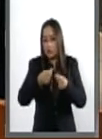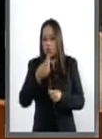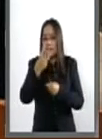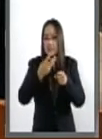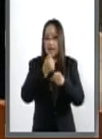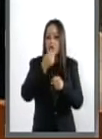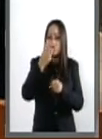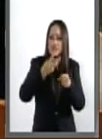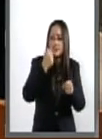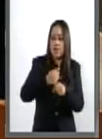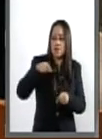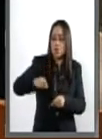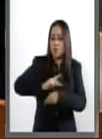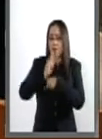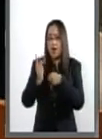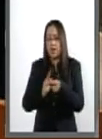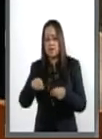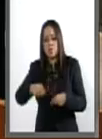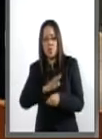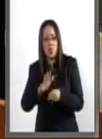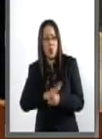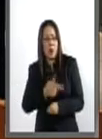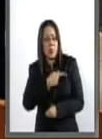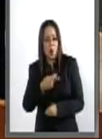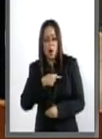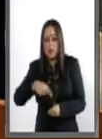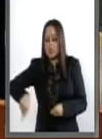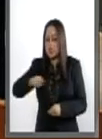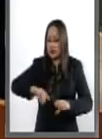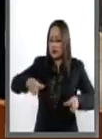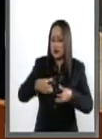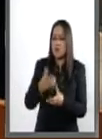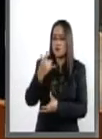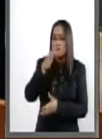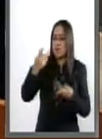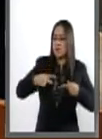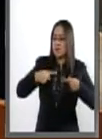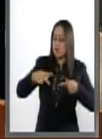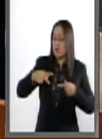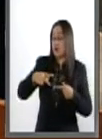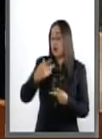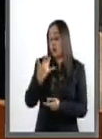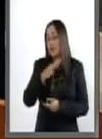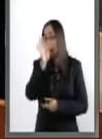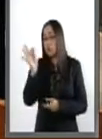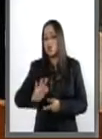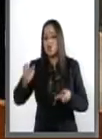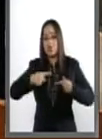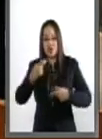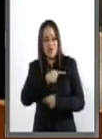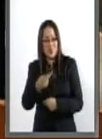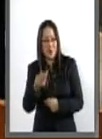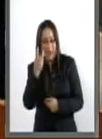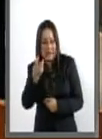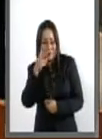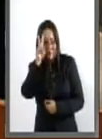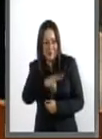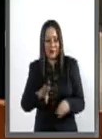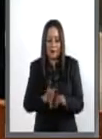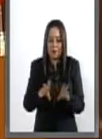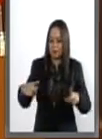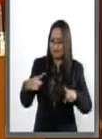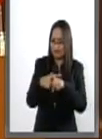en un país con niveles de pobreza que ronda sistemáticamente el 50% de la población, es una total y aberrante